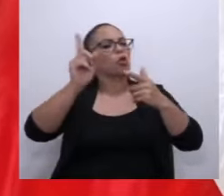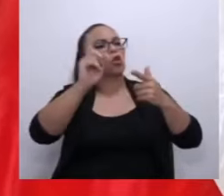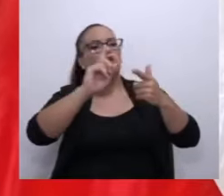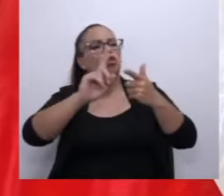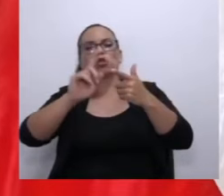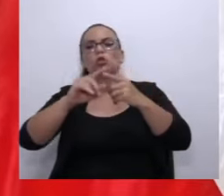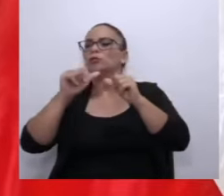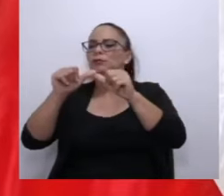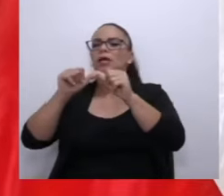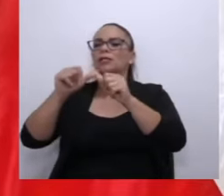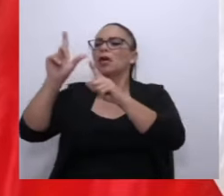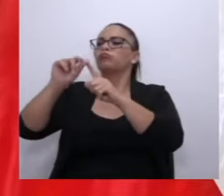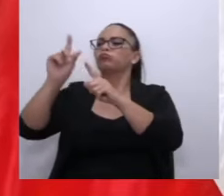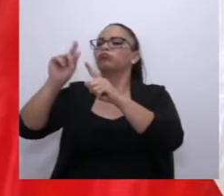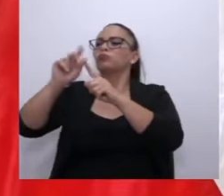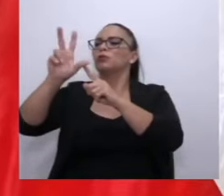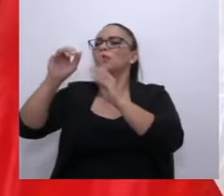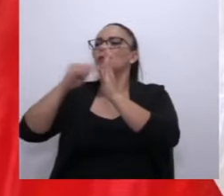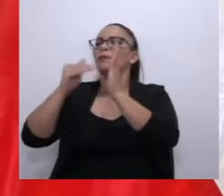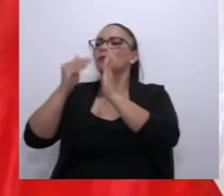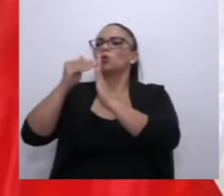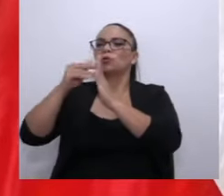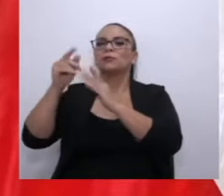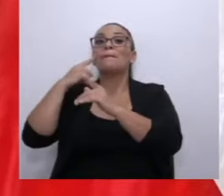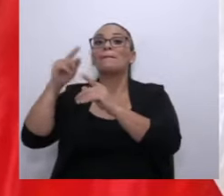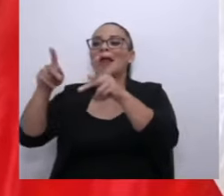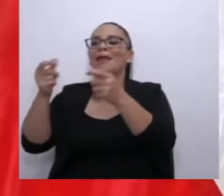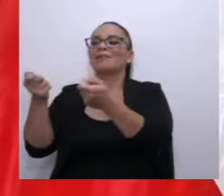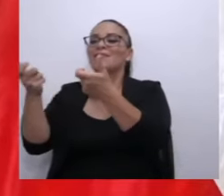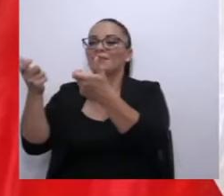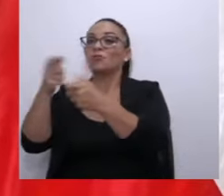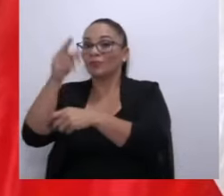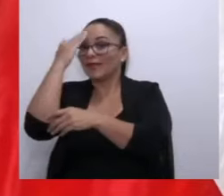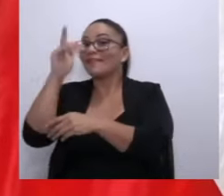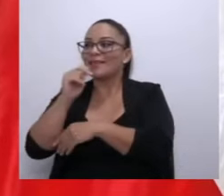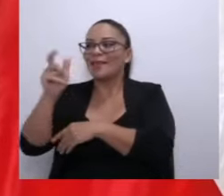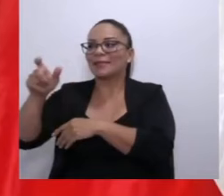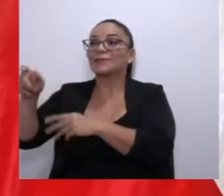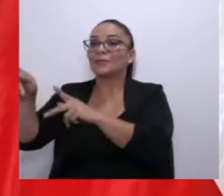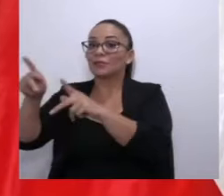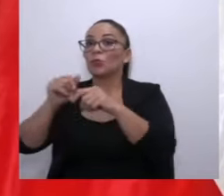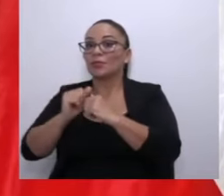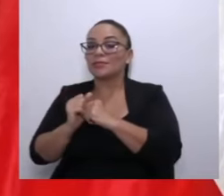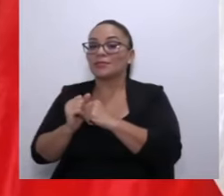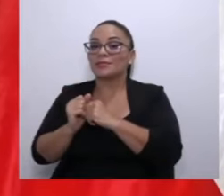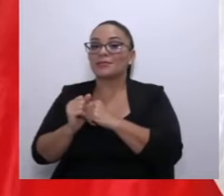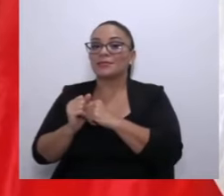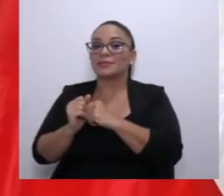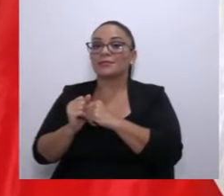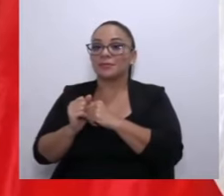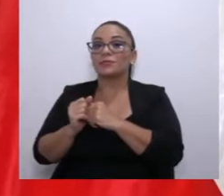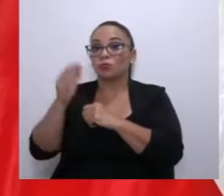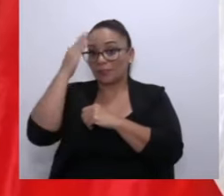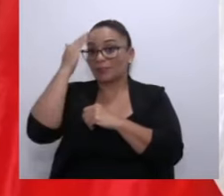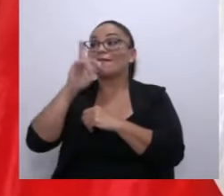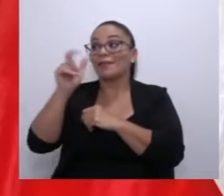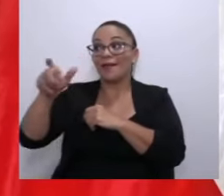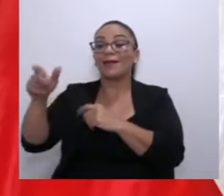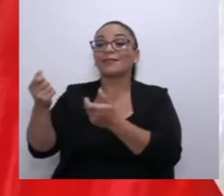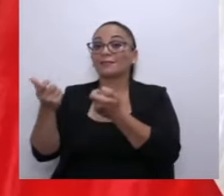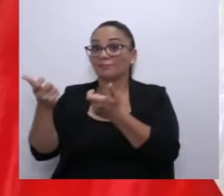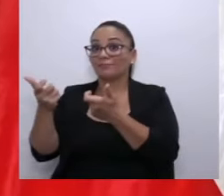millones de colones al año, para grupos que ustedes conocen, nombres y apellidos que ustedes conocen.